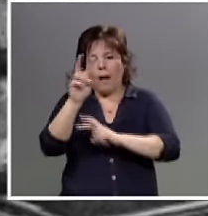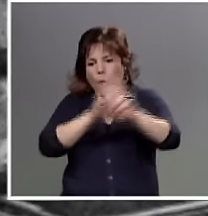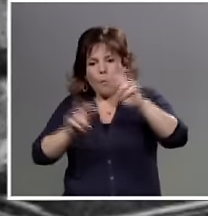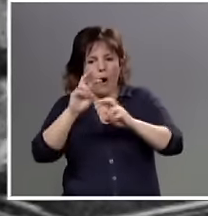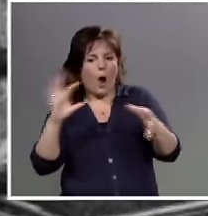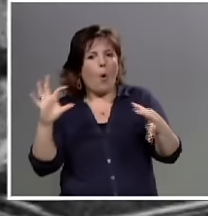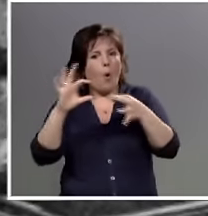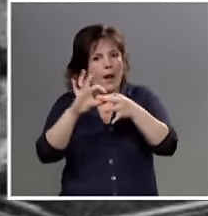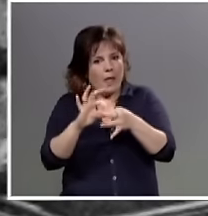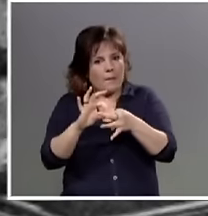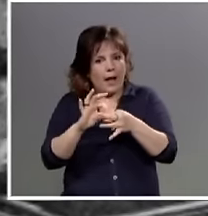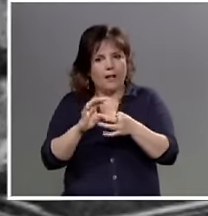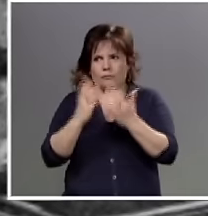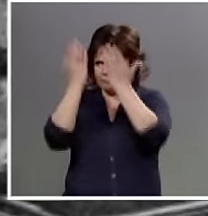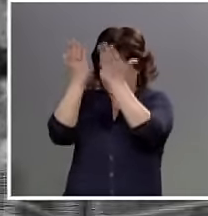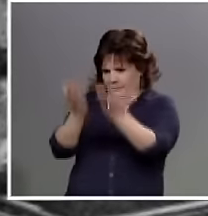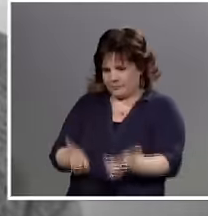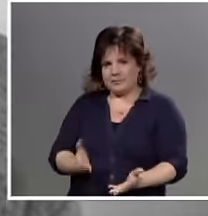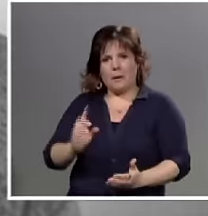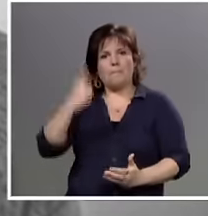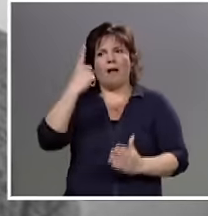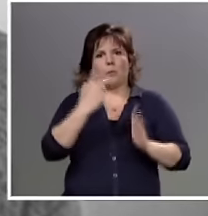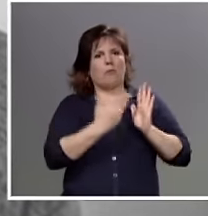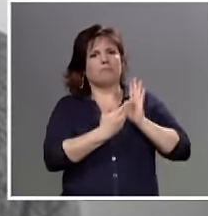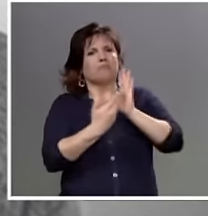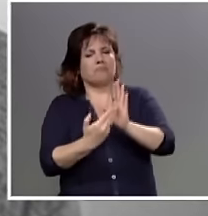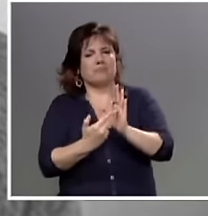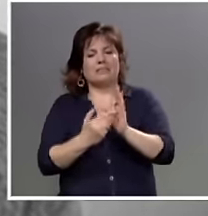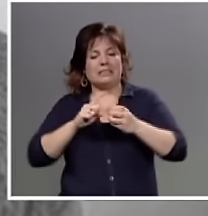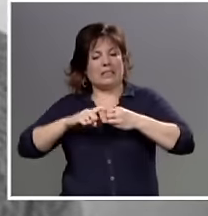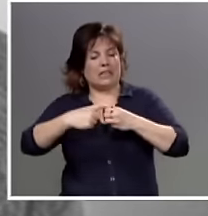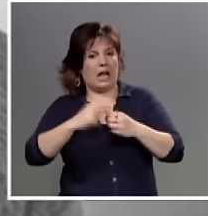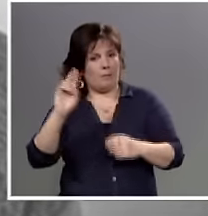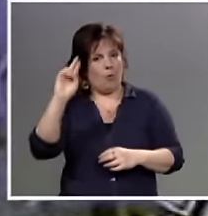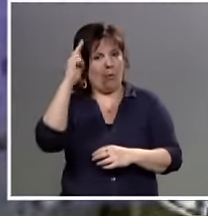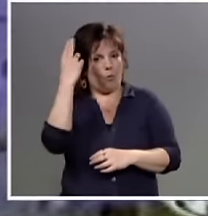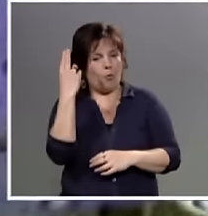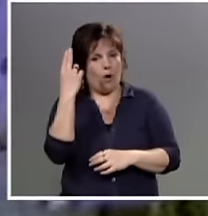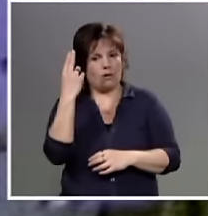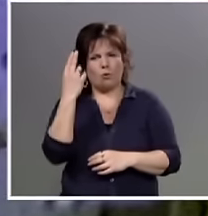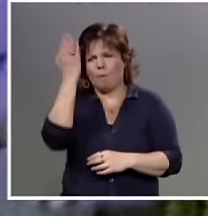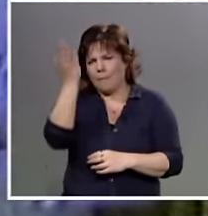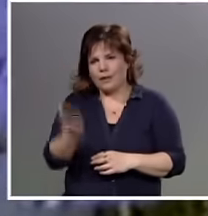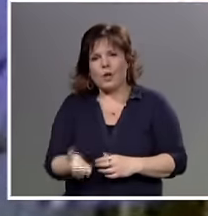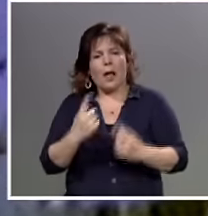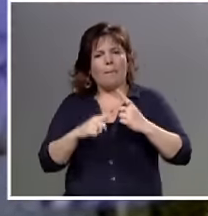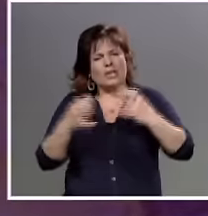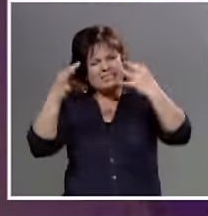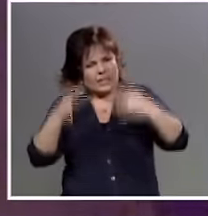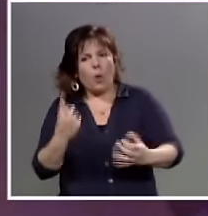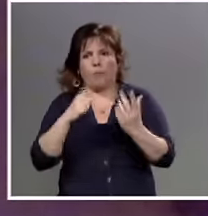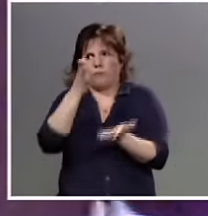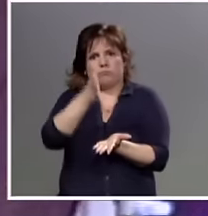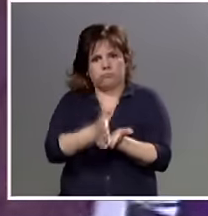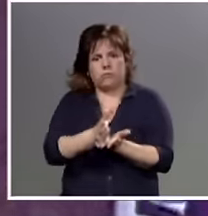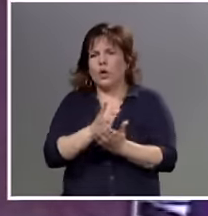y se convirtió en la figura más representativa del sindicalismo uruguayo. Un ciudadano de austeridad republicana,